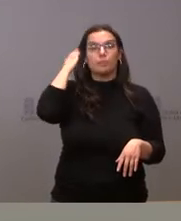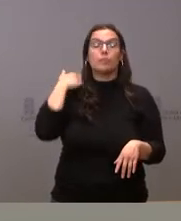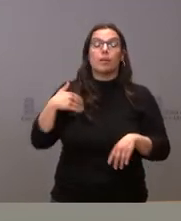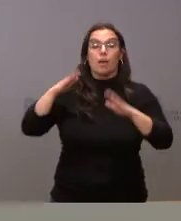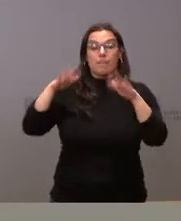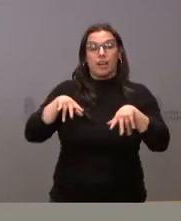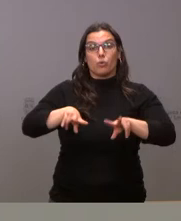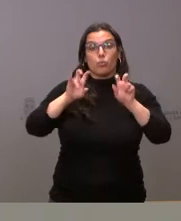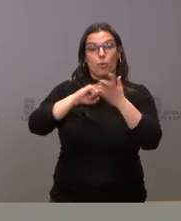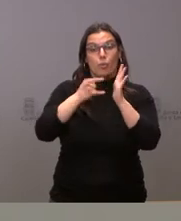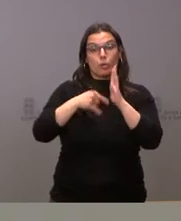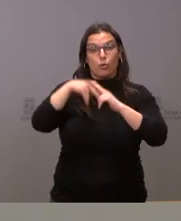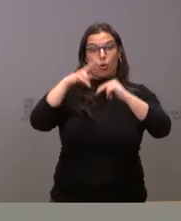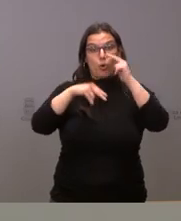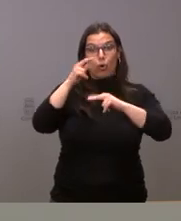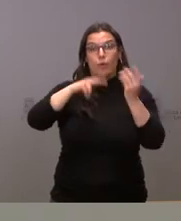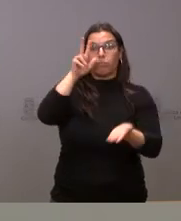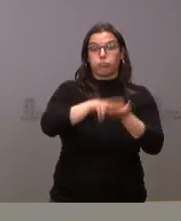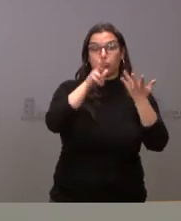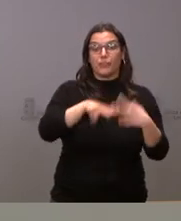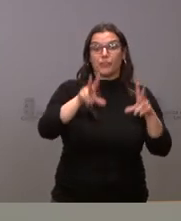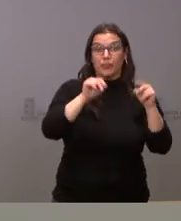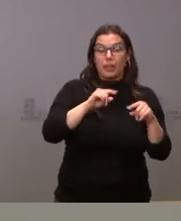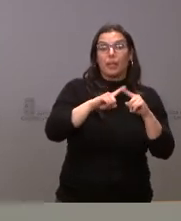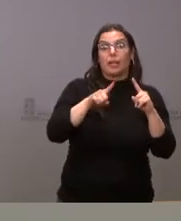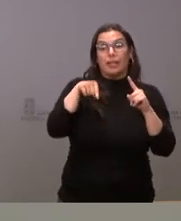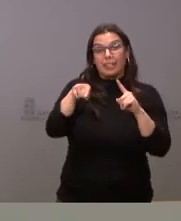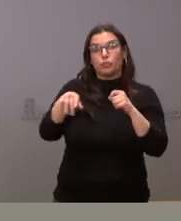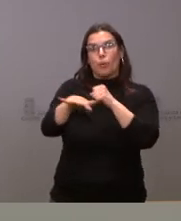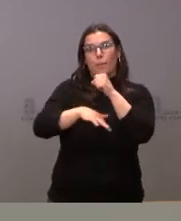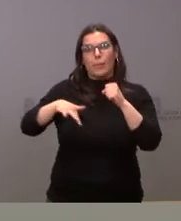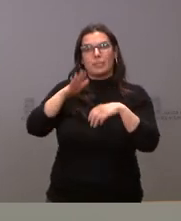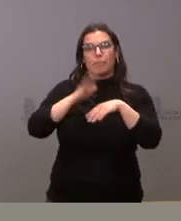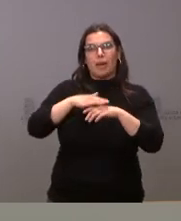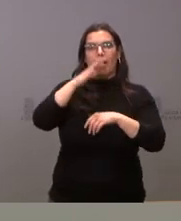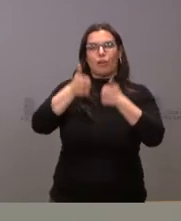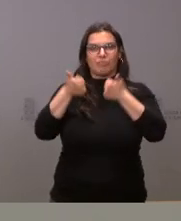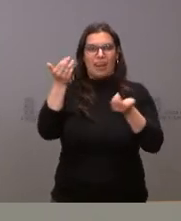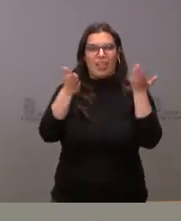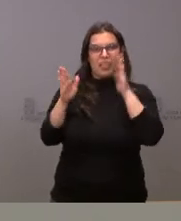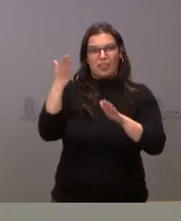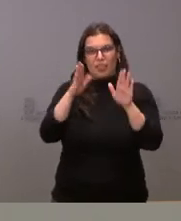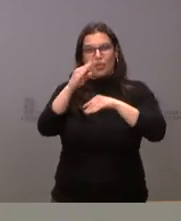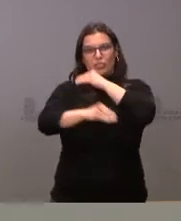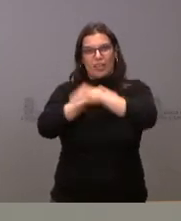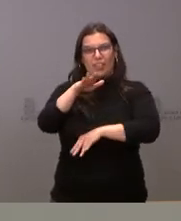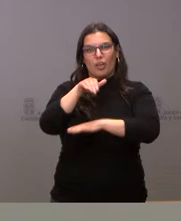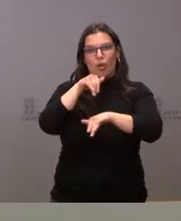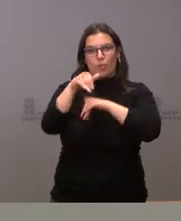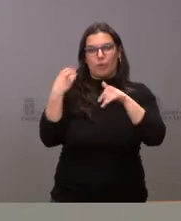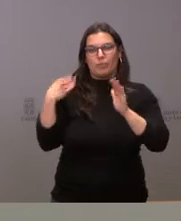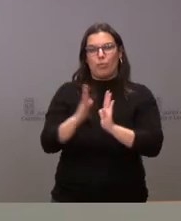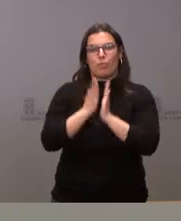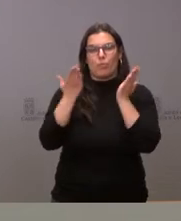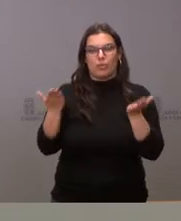este nuevo proyecto de obra, que fue validado, y este proyecto de obra es la base para la licitación que ahora se produce y que se convoca en el boletín